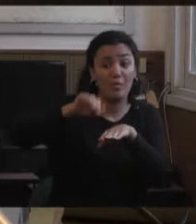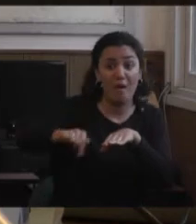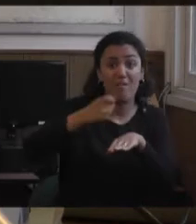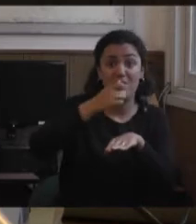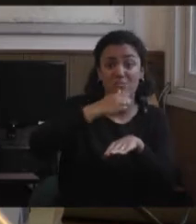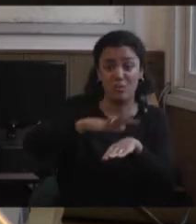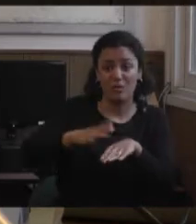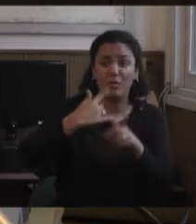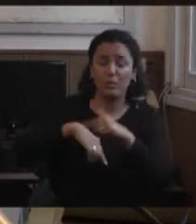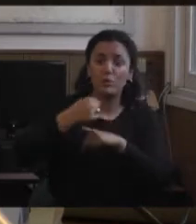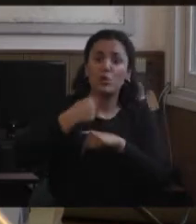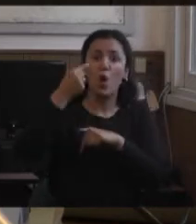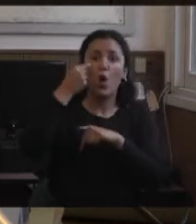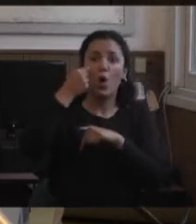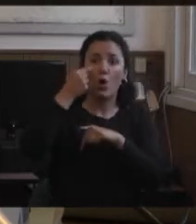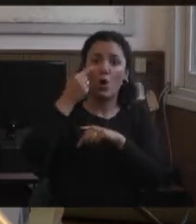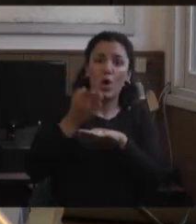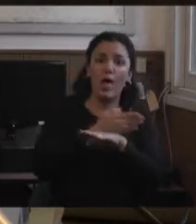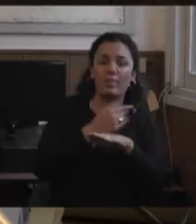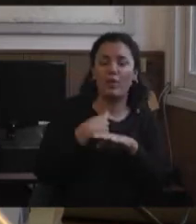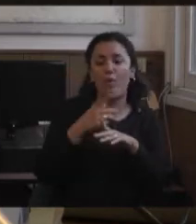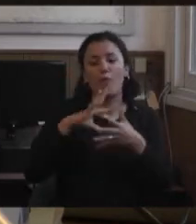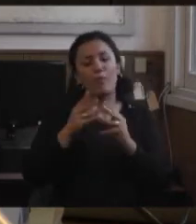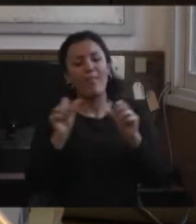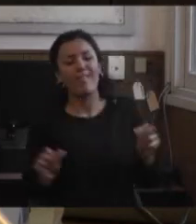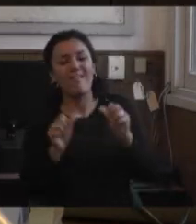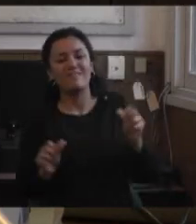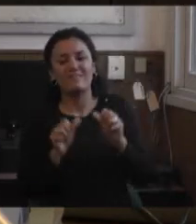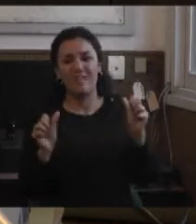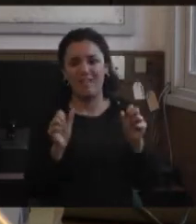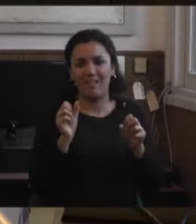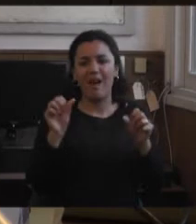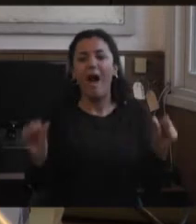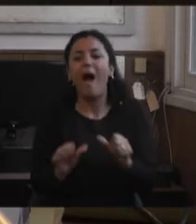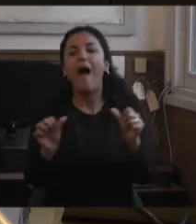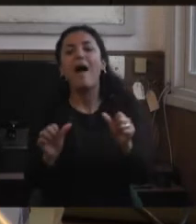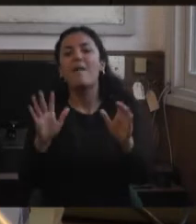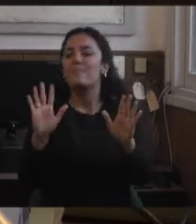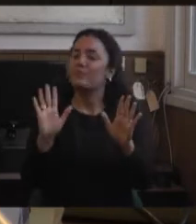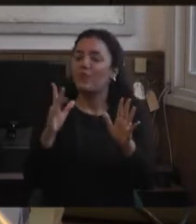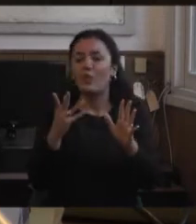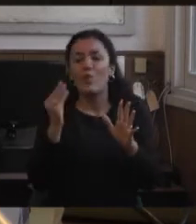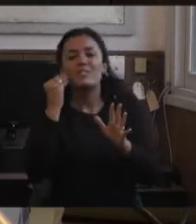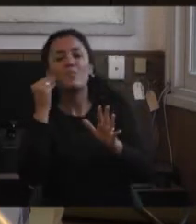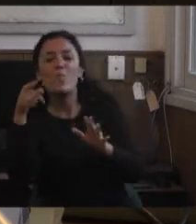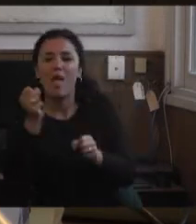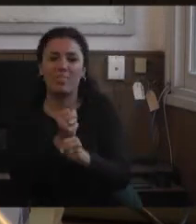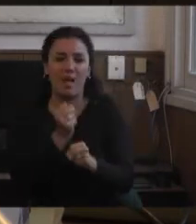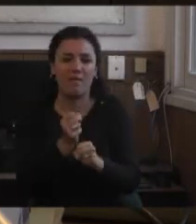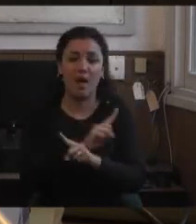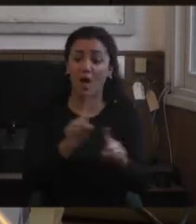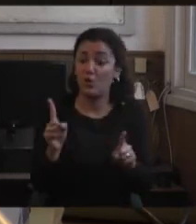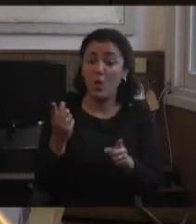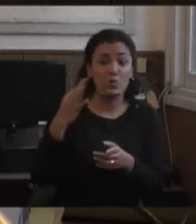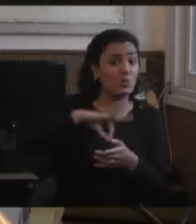conozco, para mí es, hagamos como que trabajás, porque no terminan siendo trabajadores, no cobran el día que se jubilan, están a